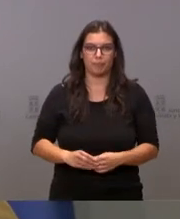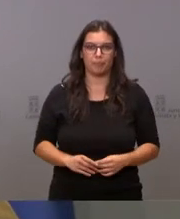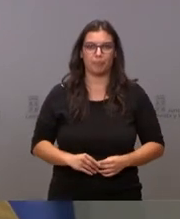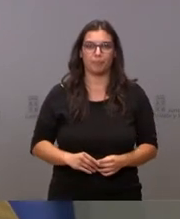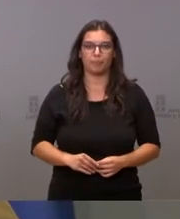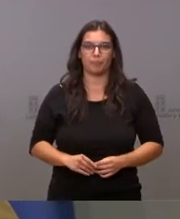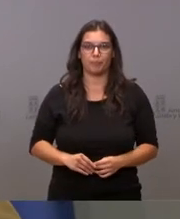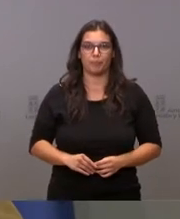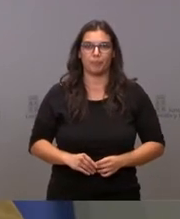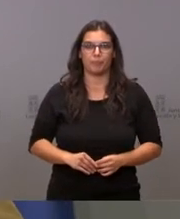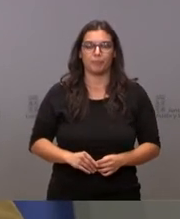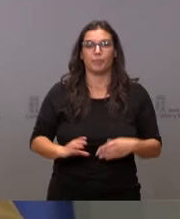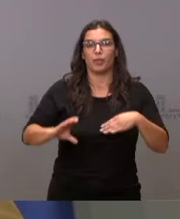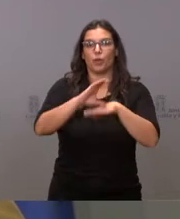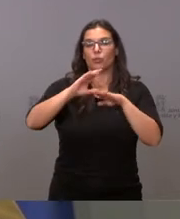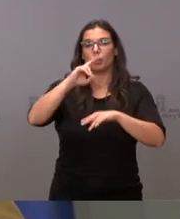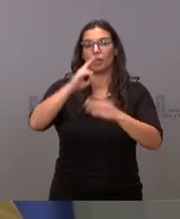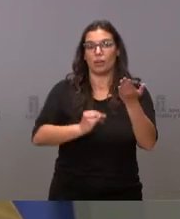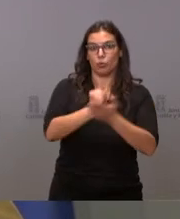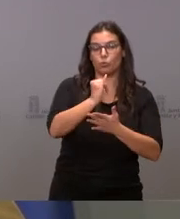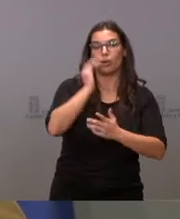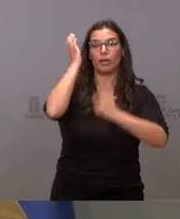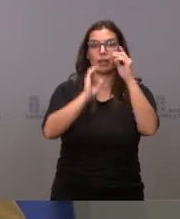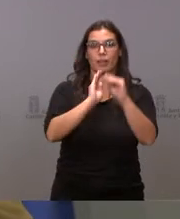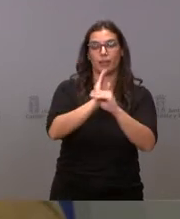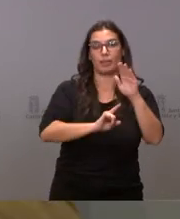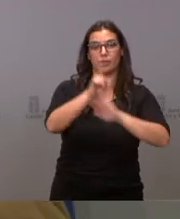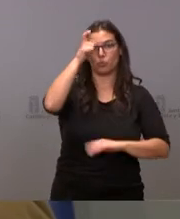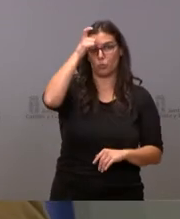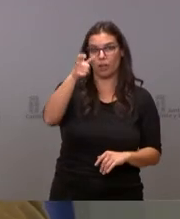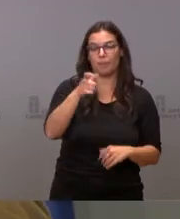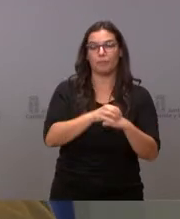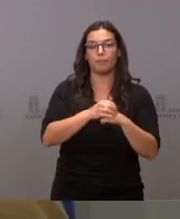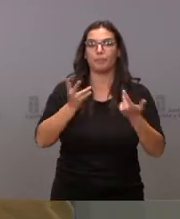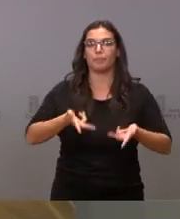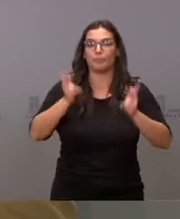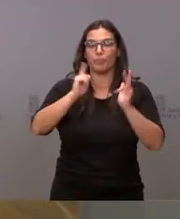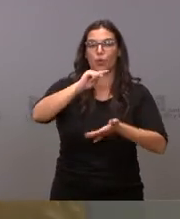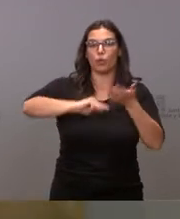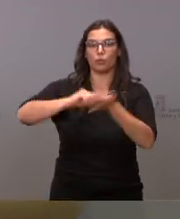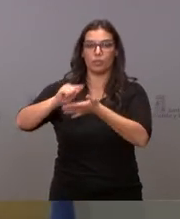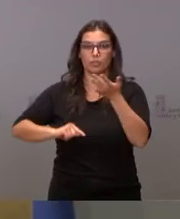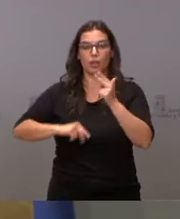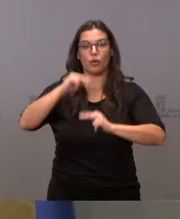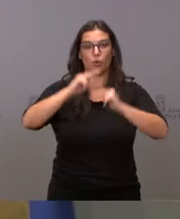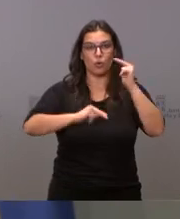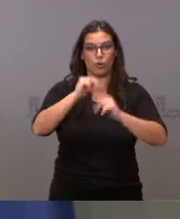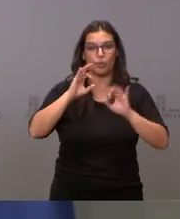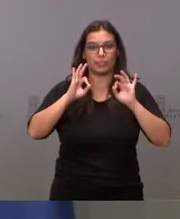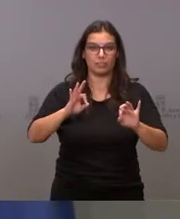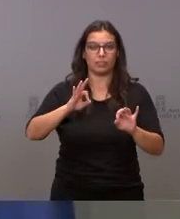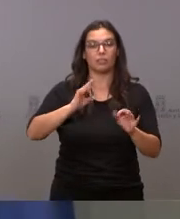La Consejería de Agricultura, Ganadería y Desarrollo Rural autoriza la contratación de obras de infraestructura rural